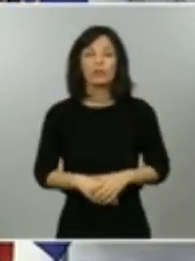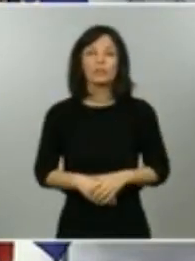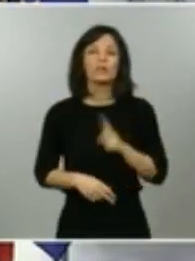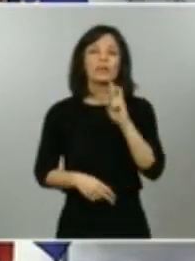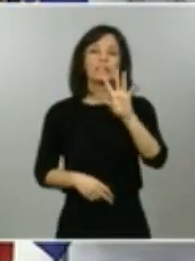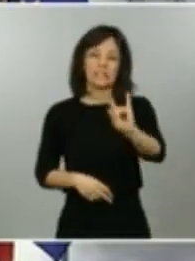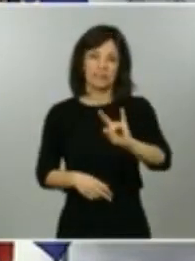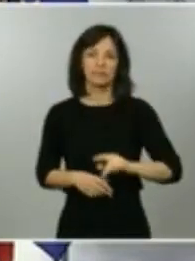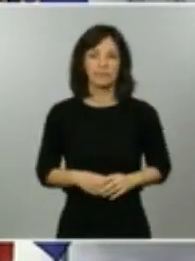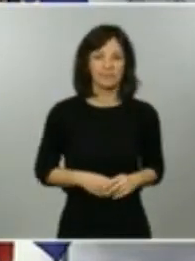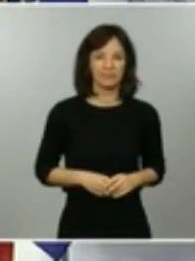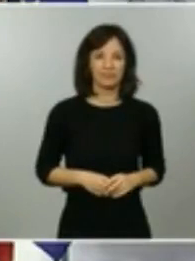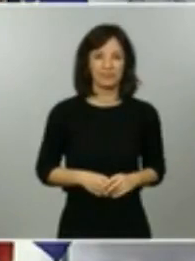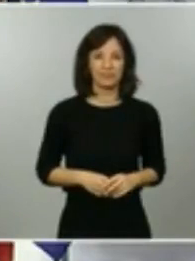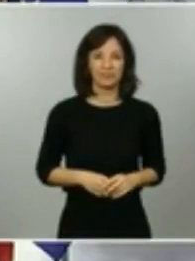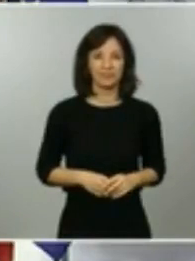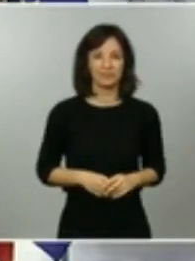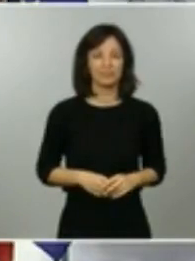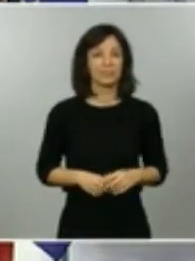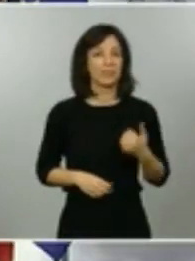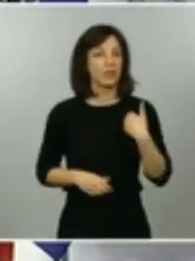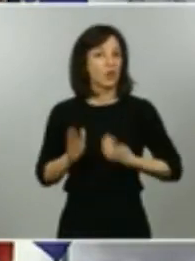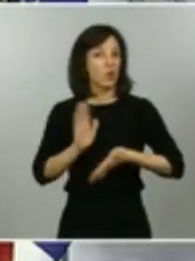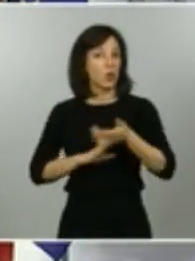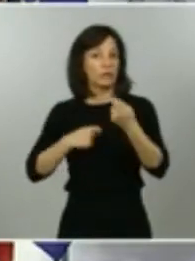¿Podremos ir a una terraza o a tienda a cualquier hora?